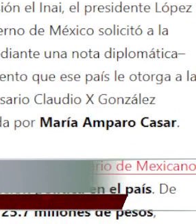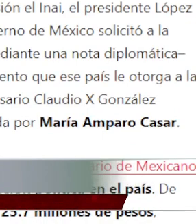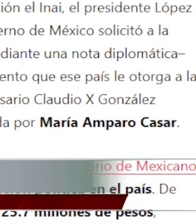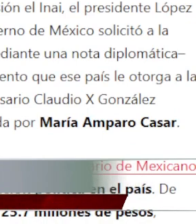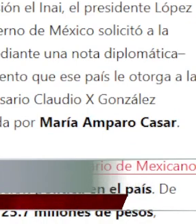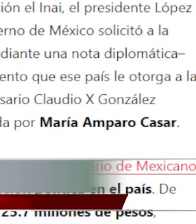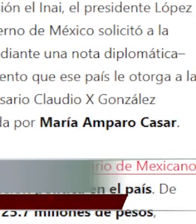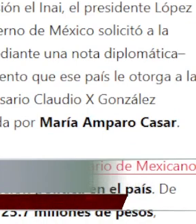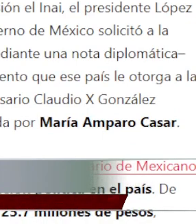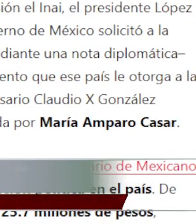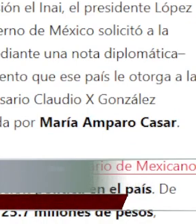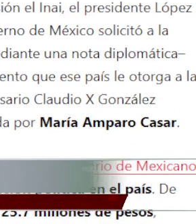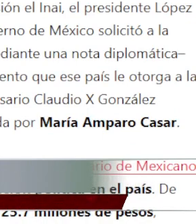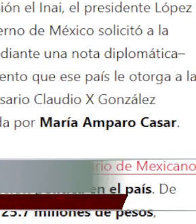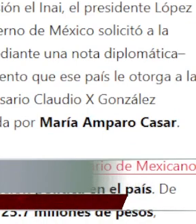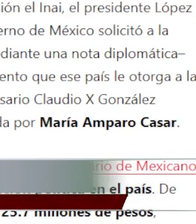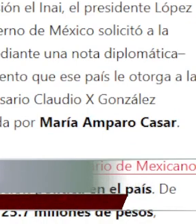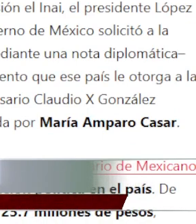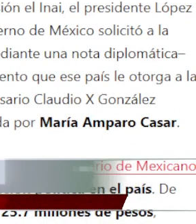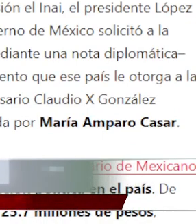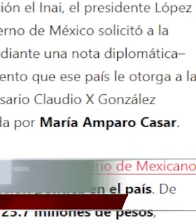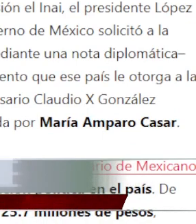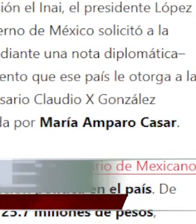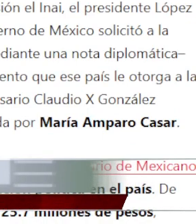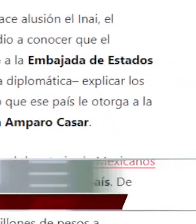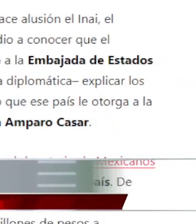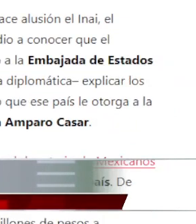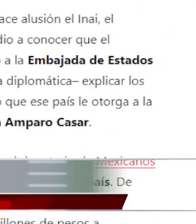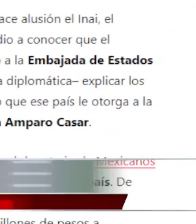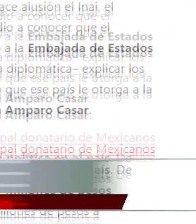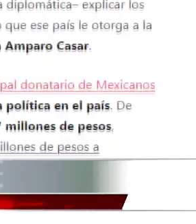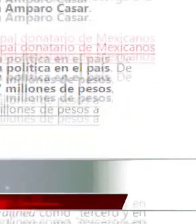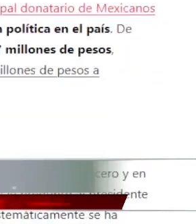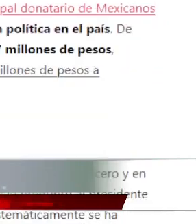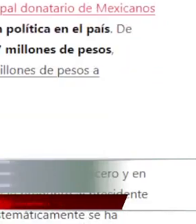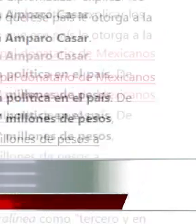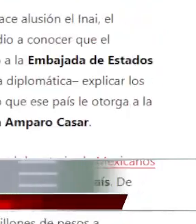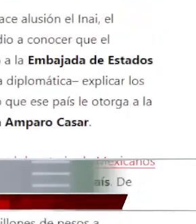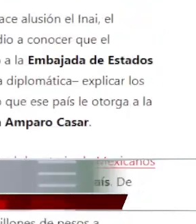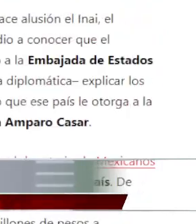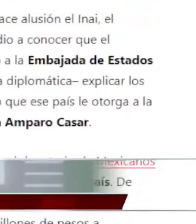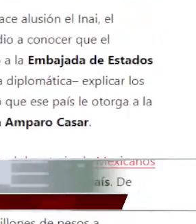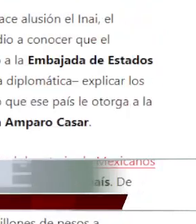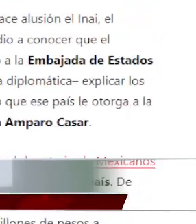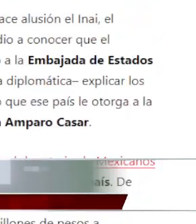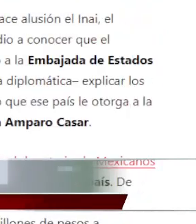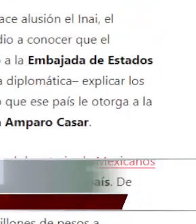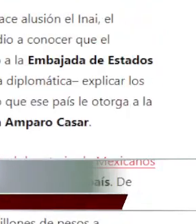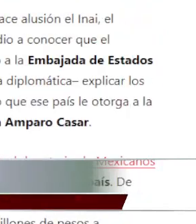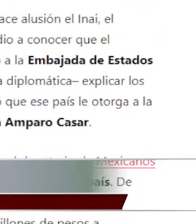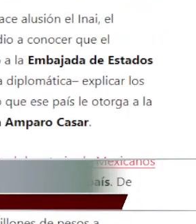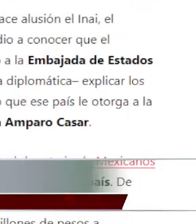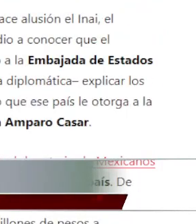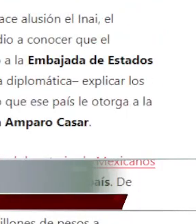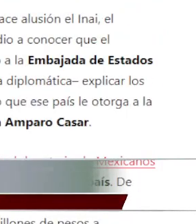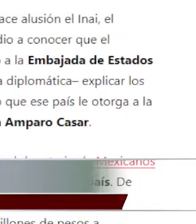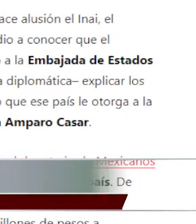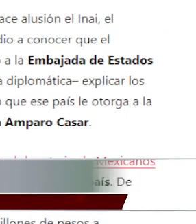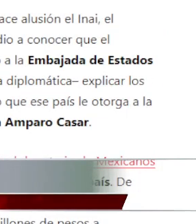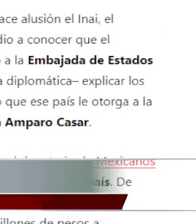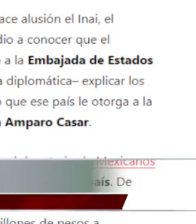Obrador hizo bien en sacar estos trapitos al sol porque a ver, ¿por qué está recibiendo